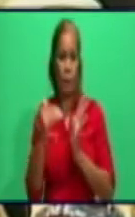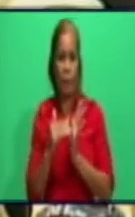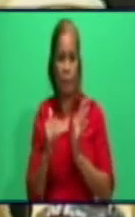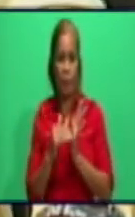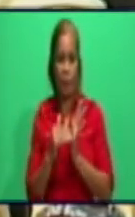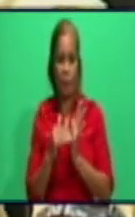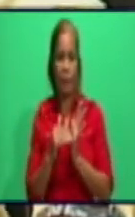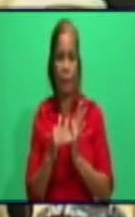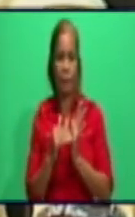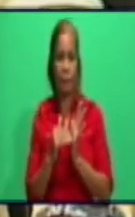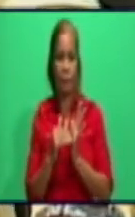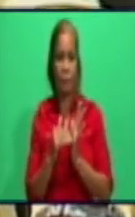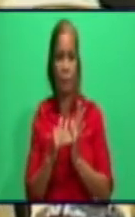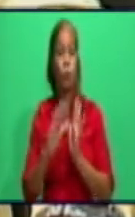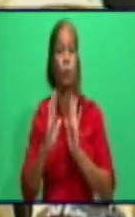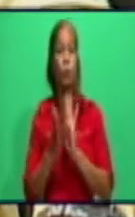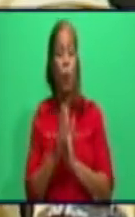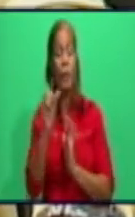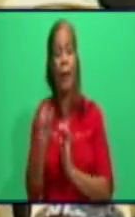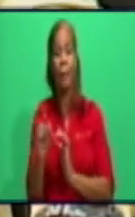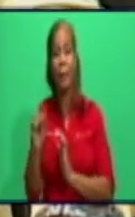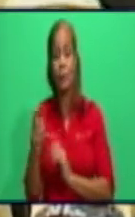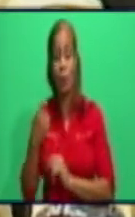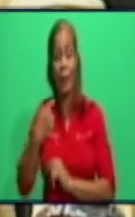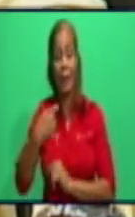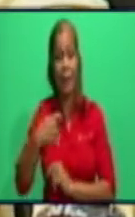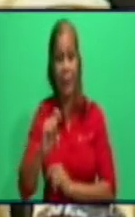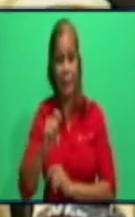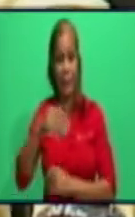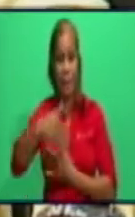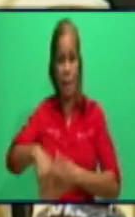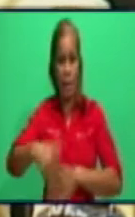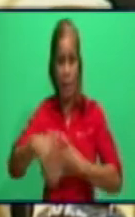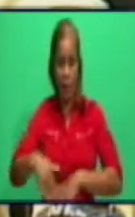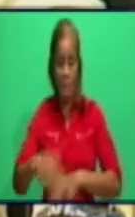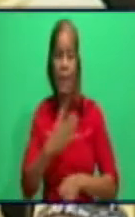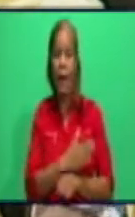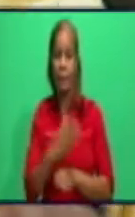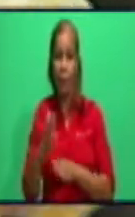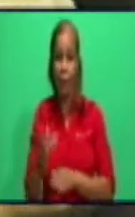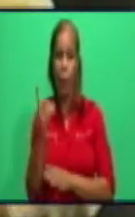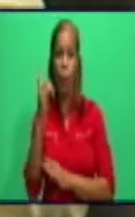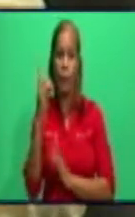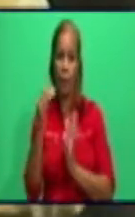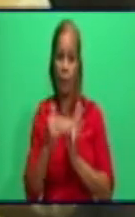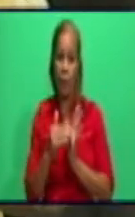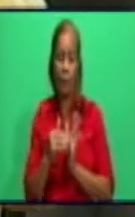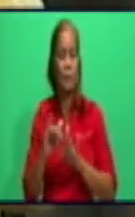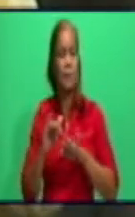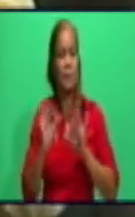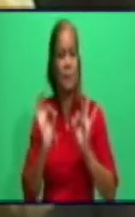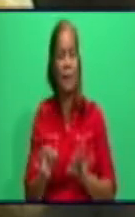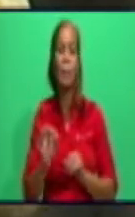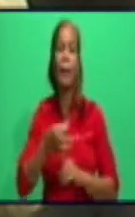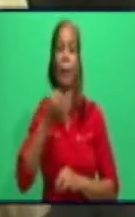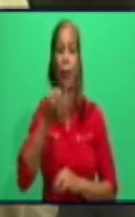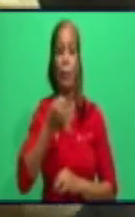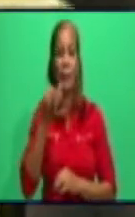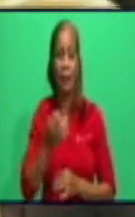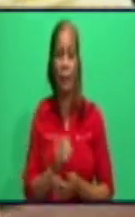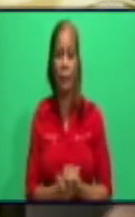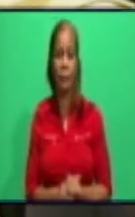están haciendo, nos han hecho a nosotros, las autoridades, y a las explicaciones que le hemos estado dando. Y que tiene una